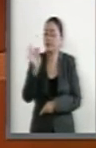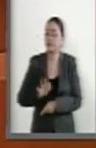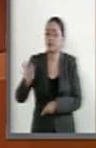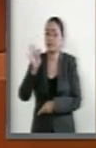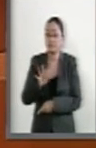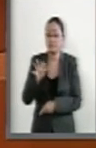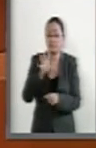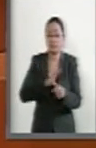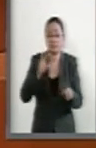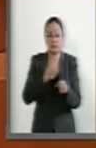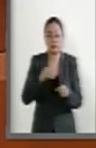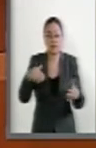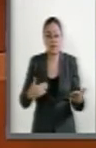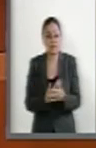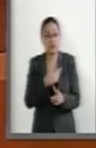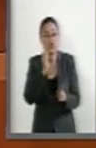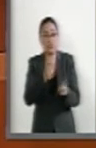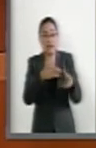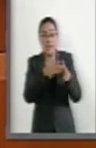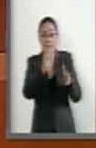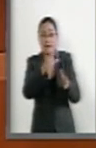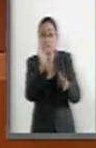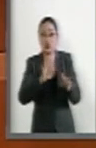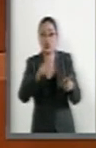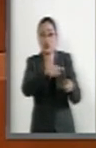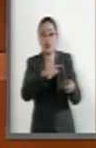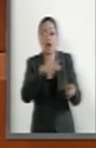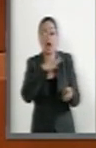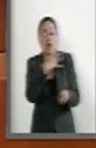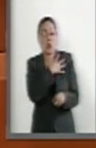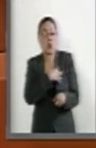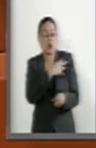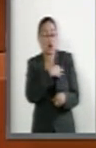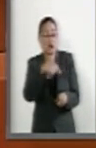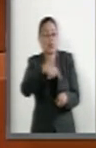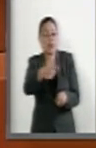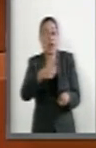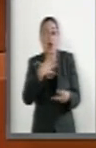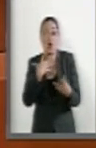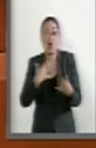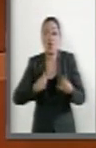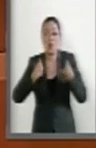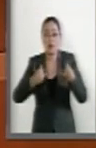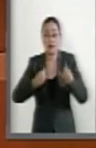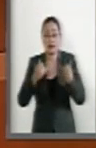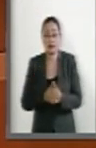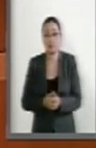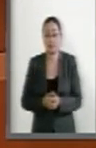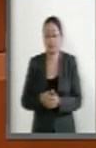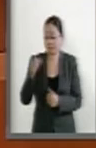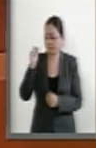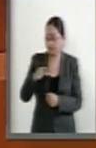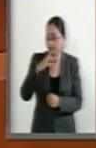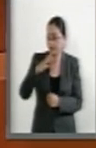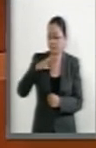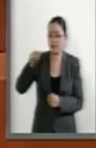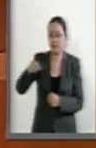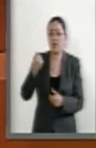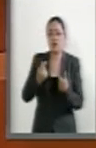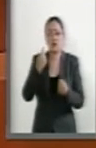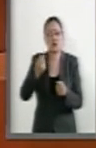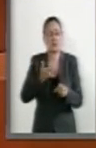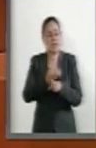total de los nacimientos. Aunque de manera histórica se había presentado el fenómeno en estados como